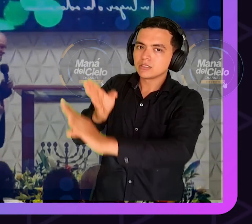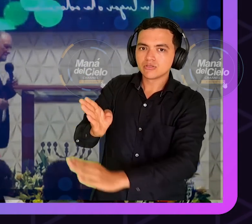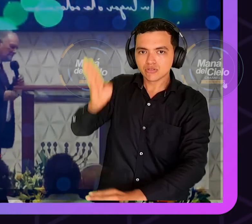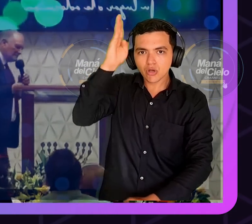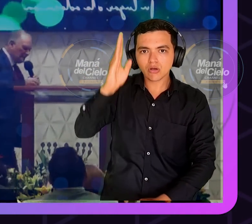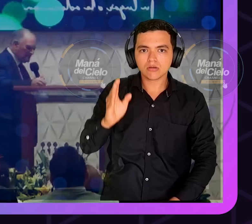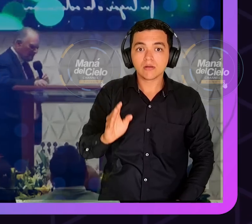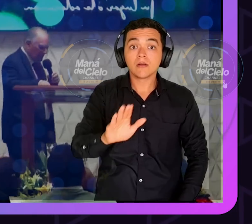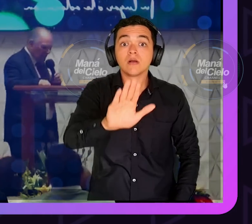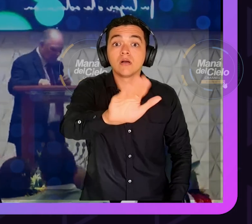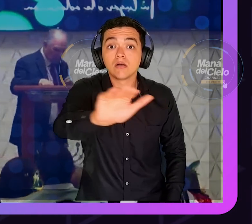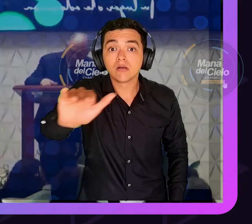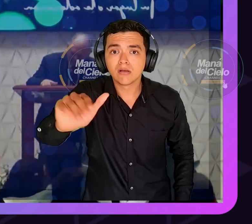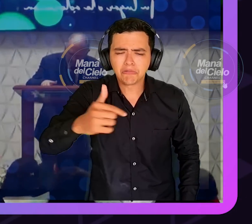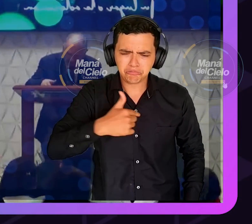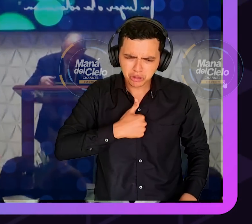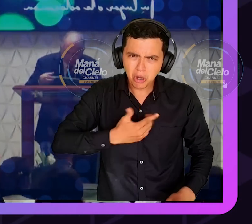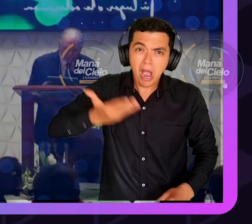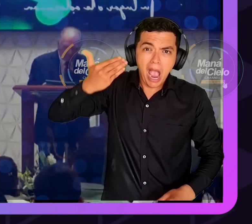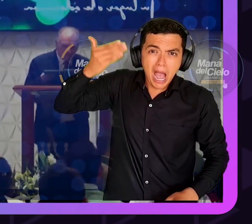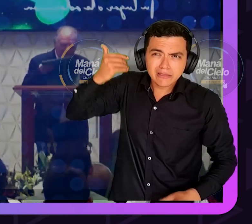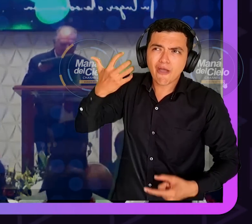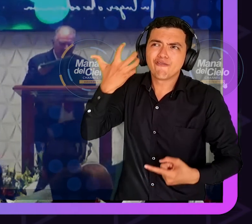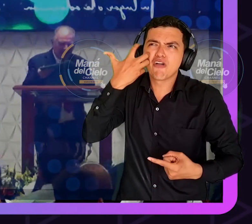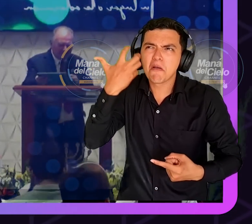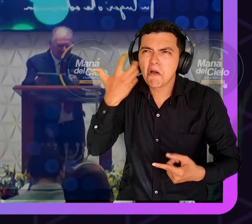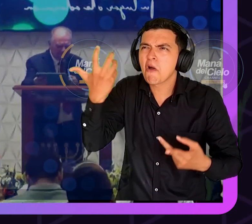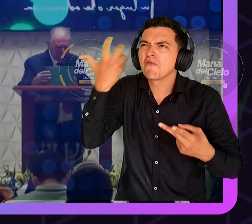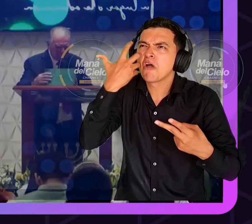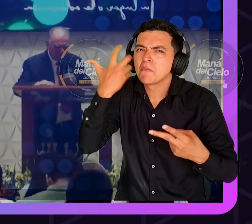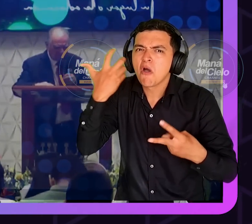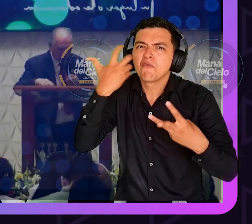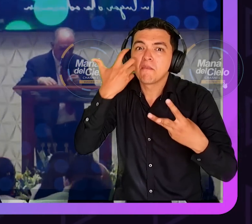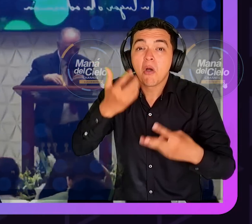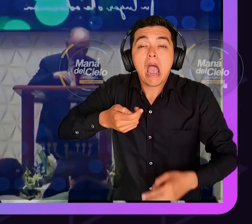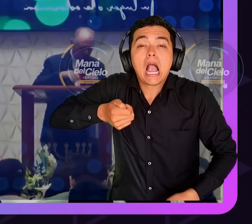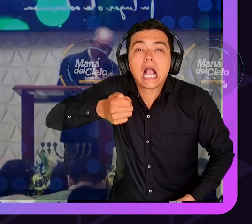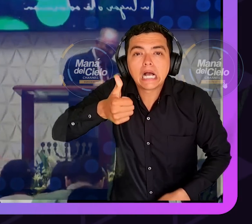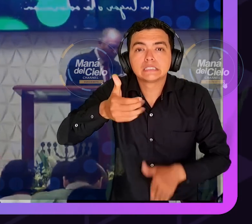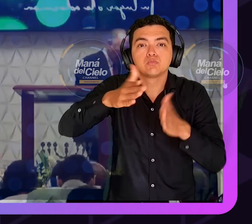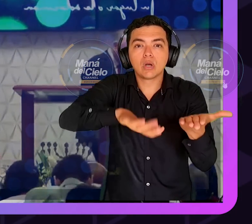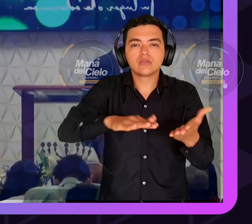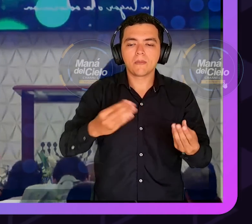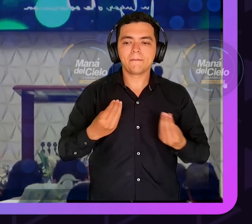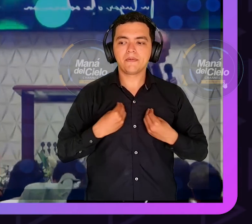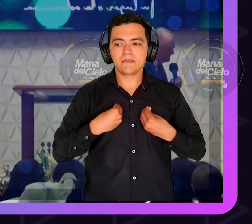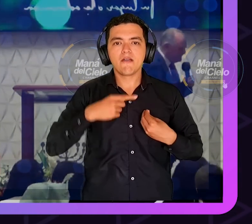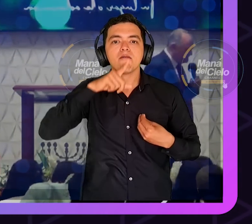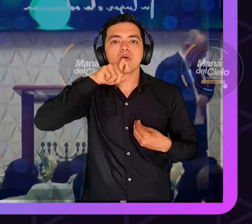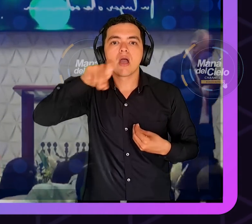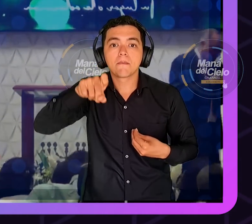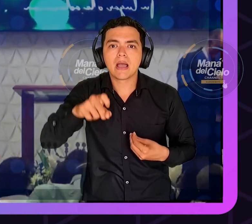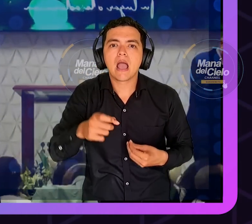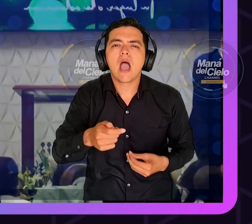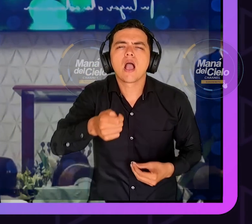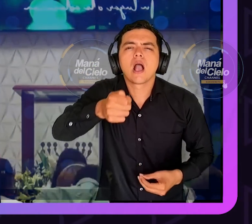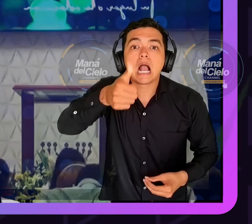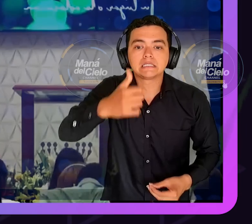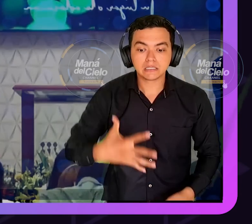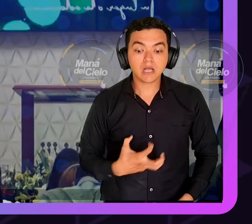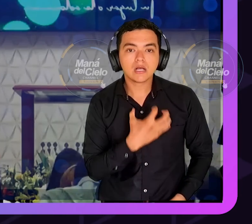de pies al estar en la presencia de tu divinidad y al